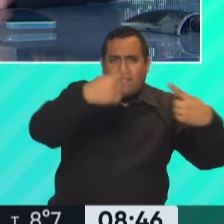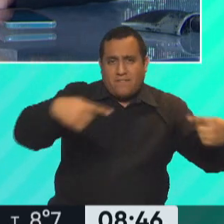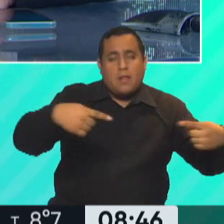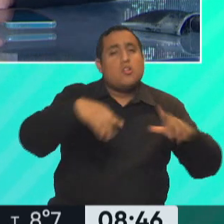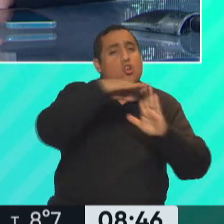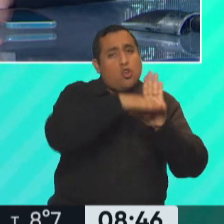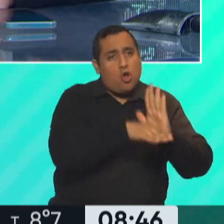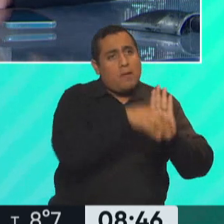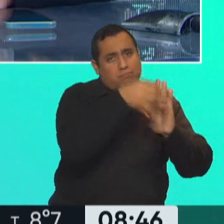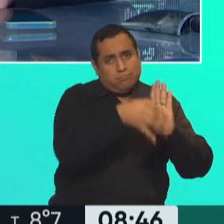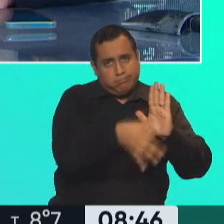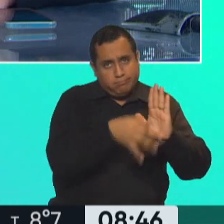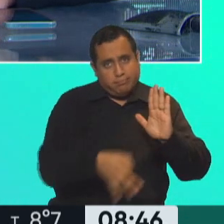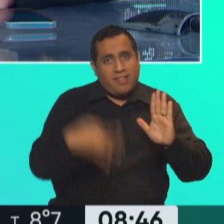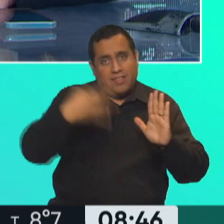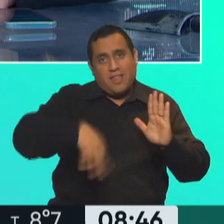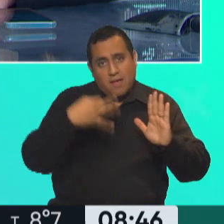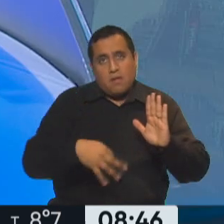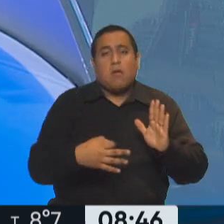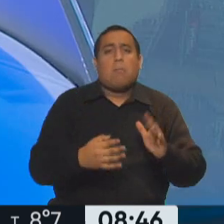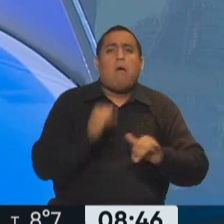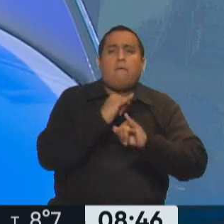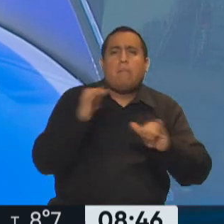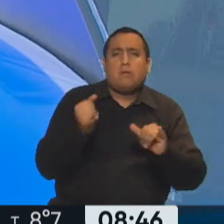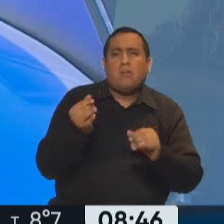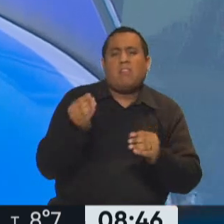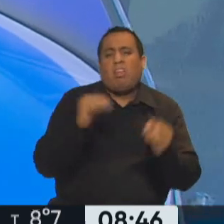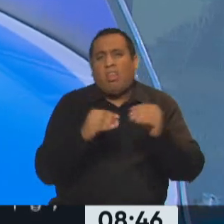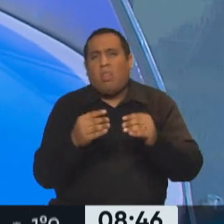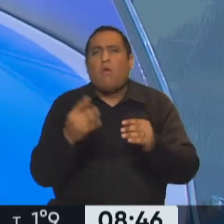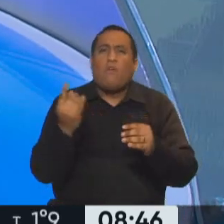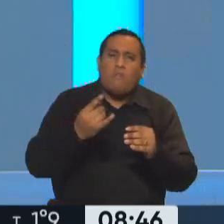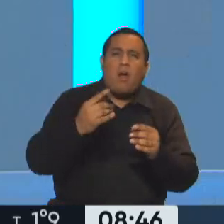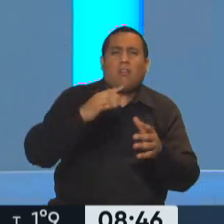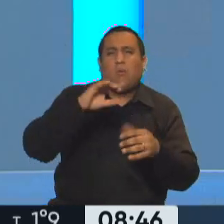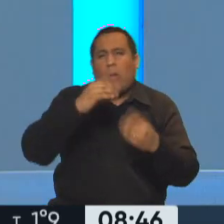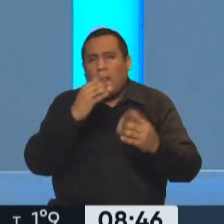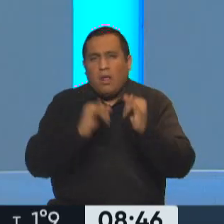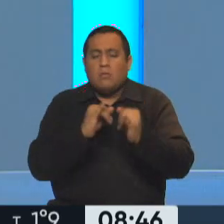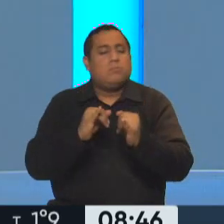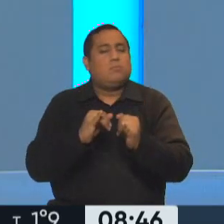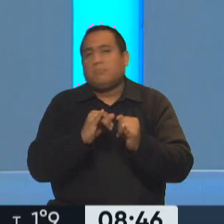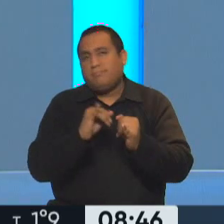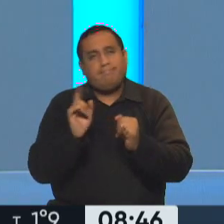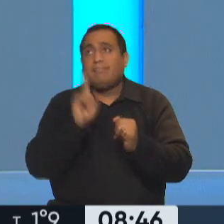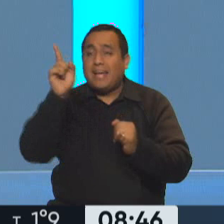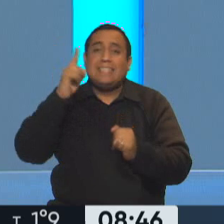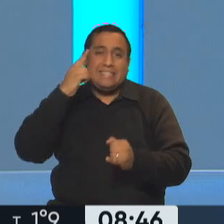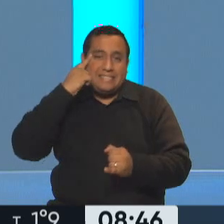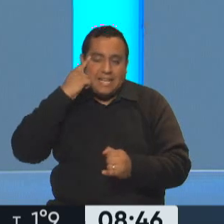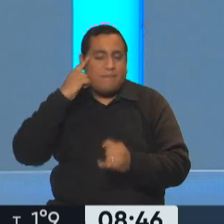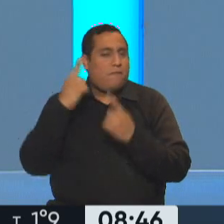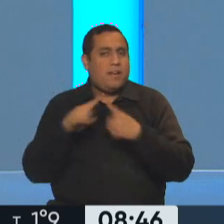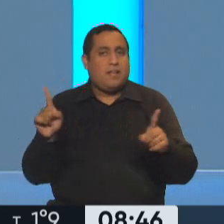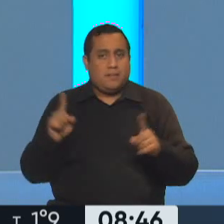normas y, por ejemplo, no permitir la desinformación. En este caso tienen libertad y hay más margen de acción. En el caso de China no,